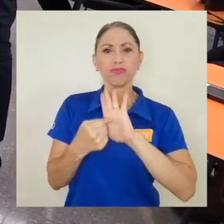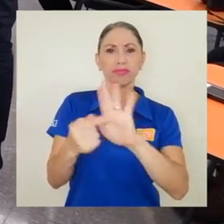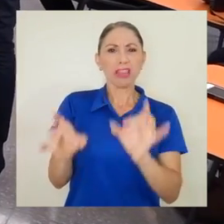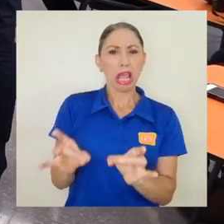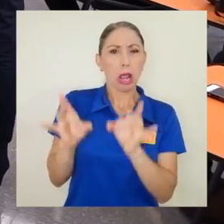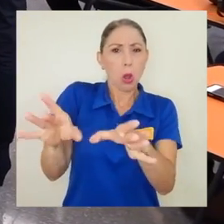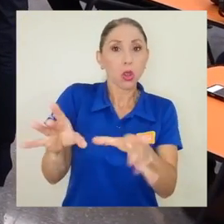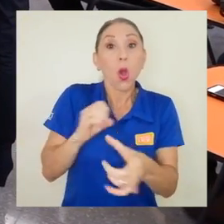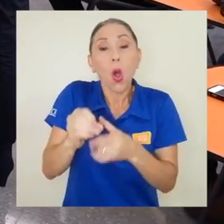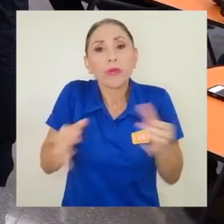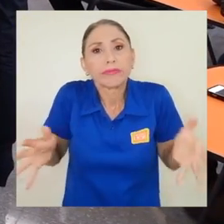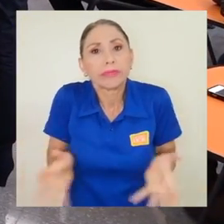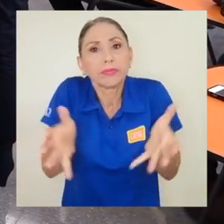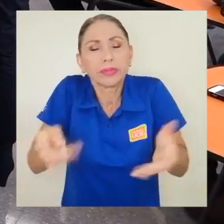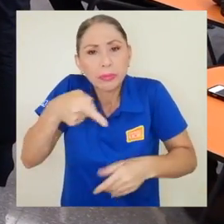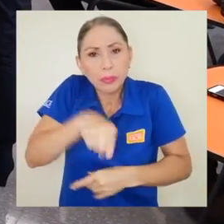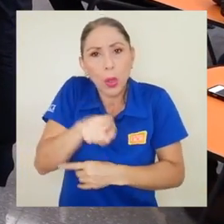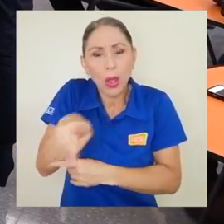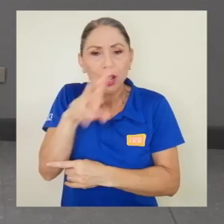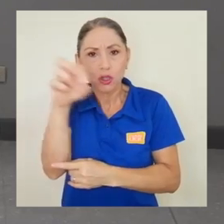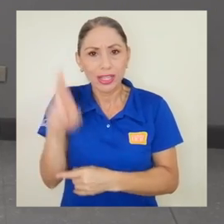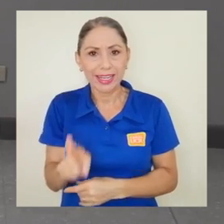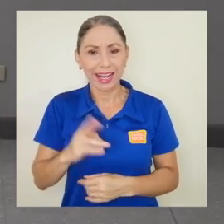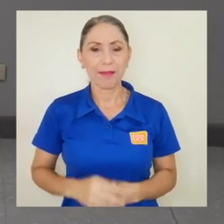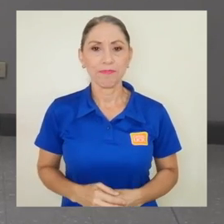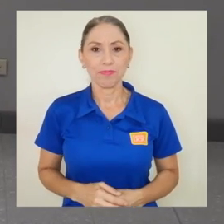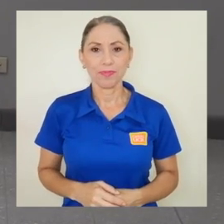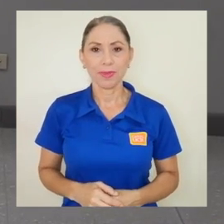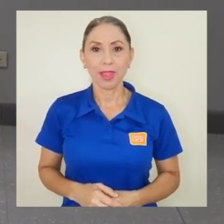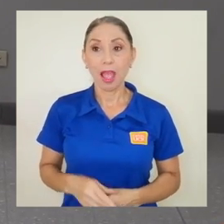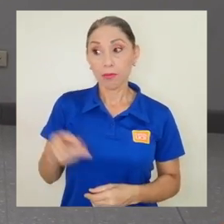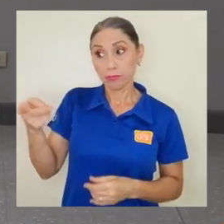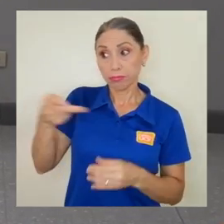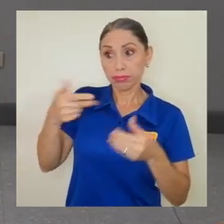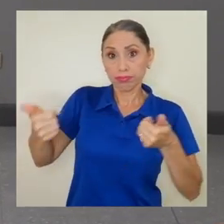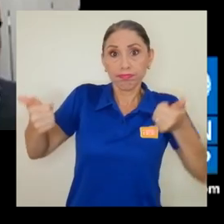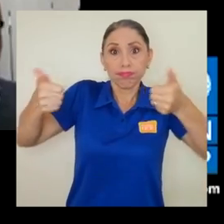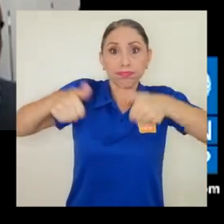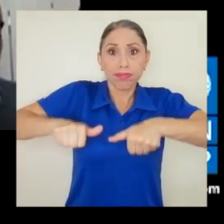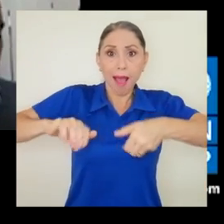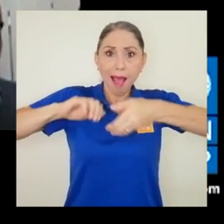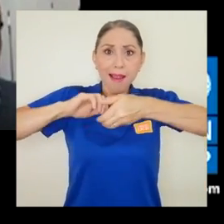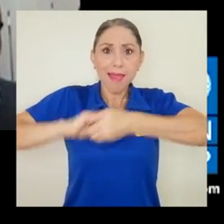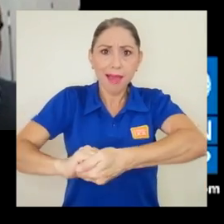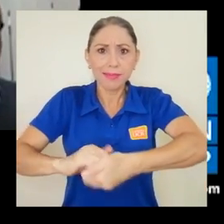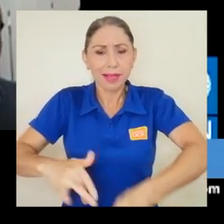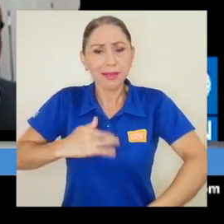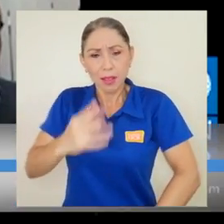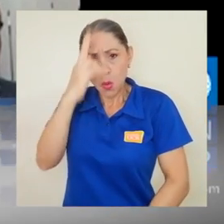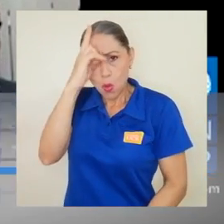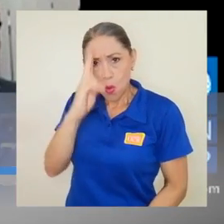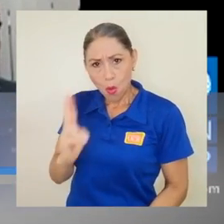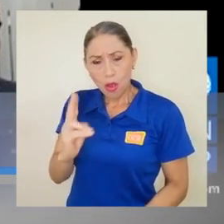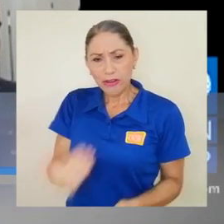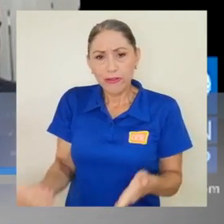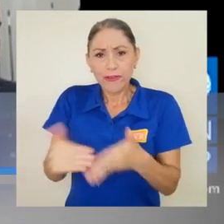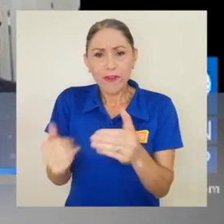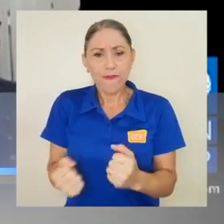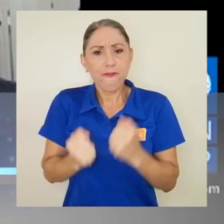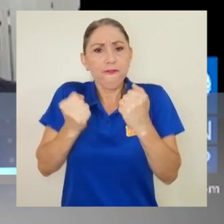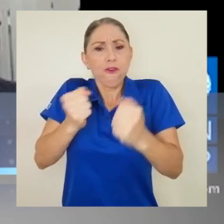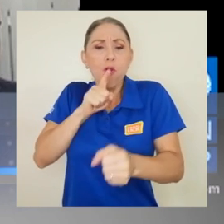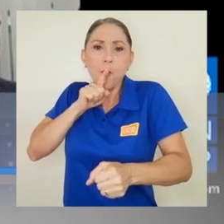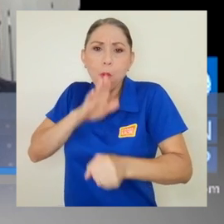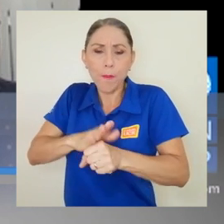odio y la incitación a la violencia en Costa Rica. Esta alianza nos honra, pues reafirma el compromiso histórico de